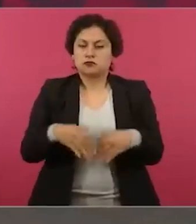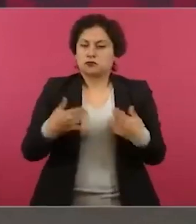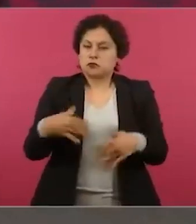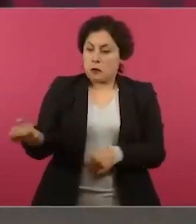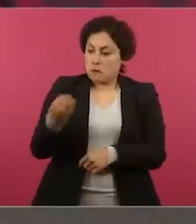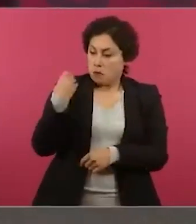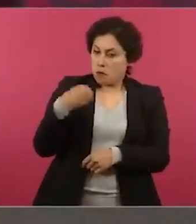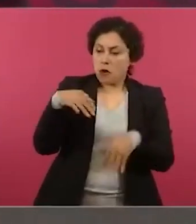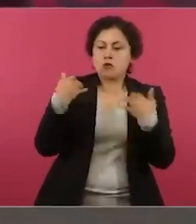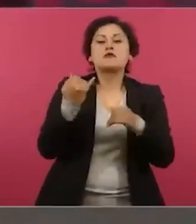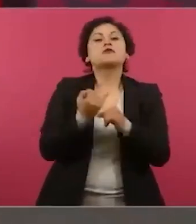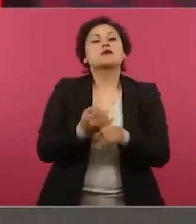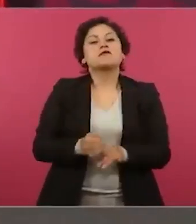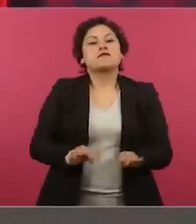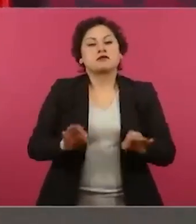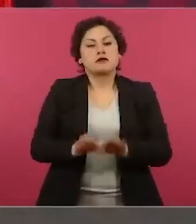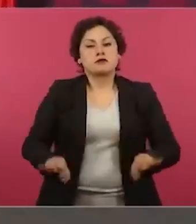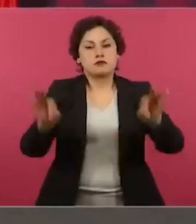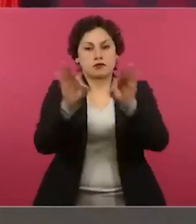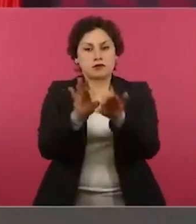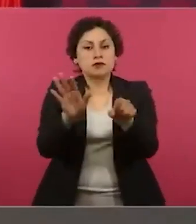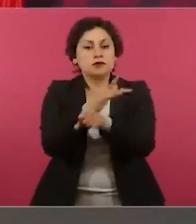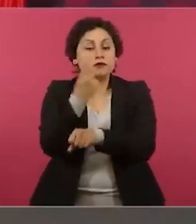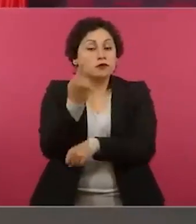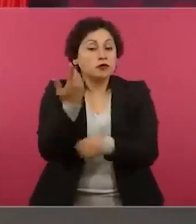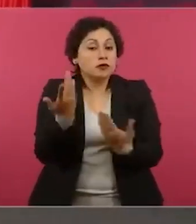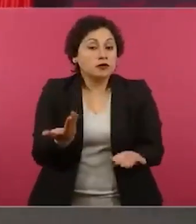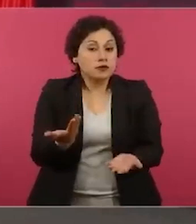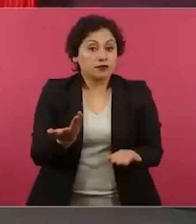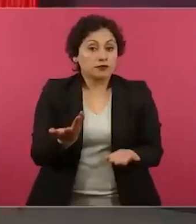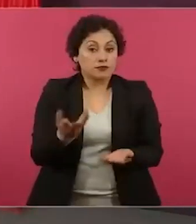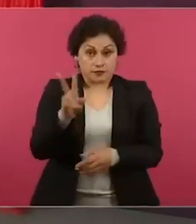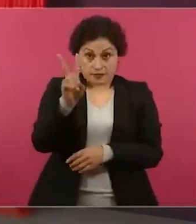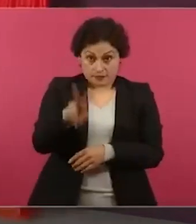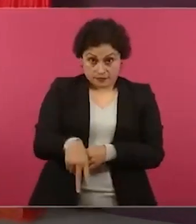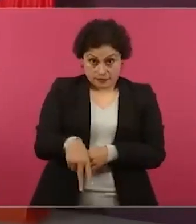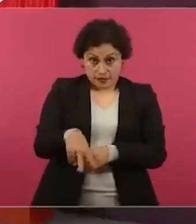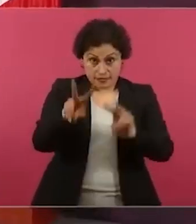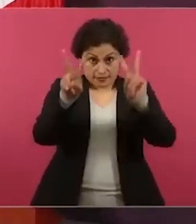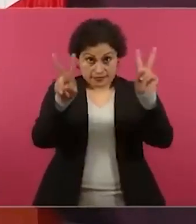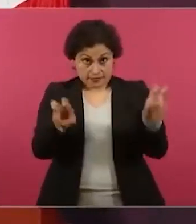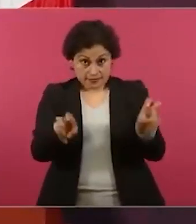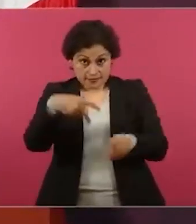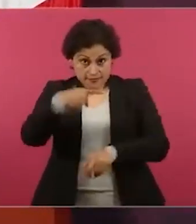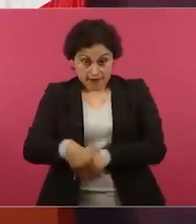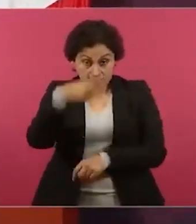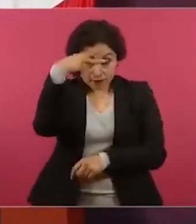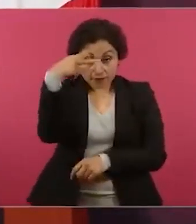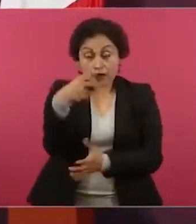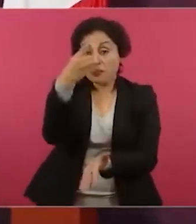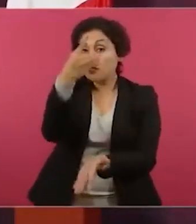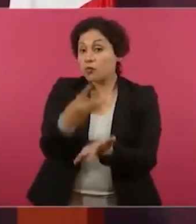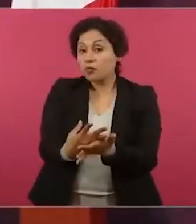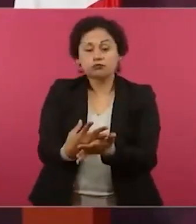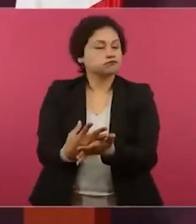Esto luego de ser cuestionado que en San Cristóbal de las Casas, Chiapas, un grupo de indígenas quemó los nuevos libros de texto. Están en su derecho de manifestarse.